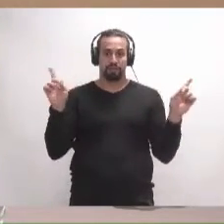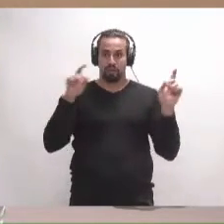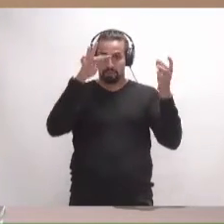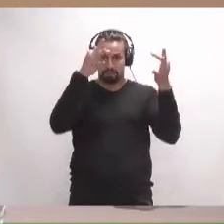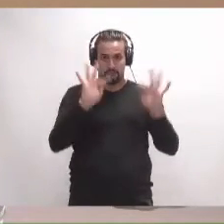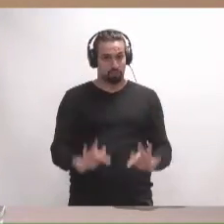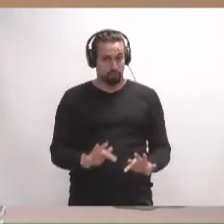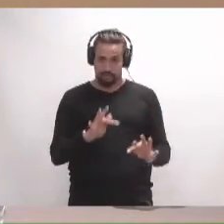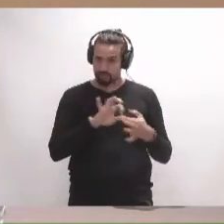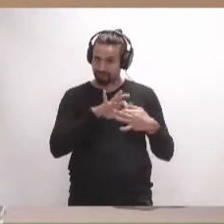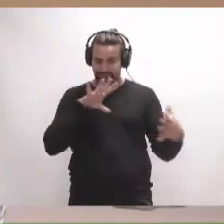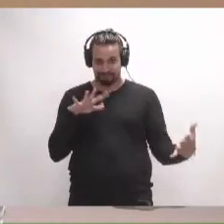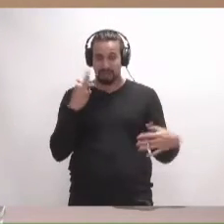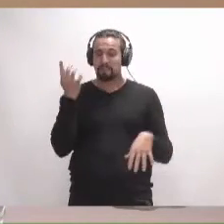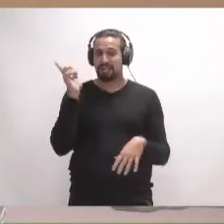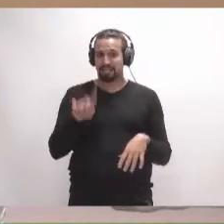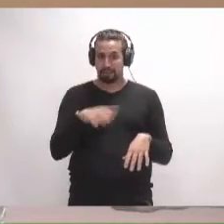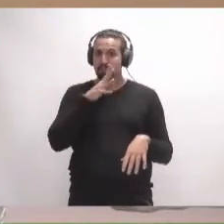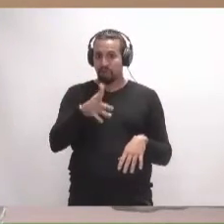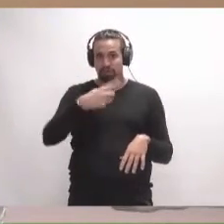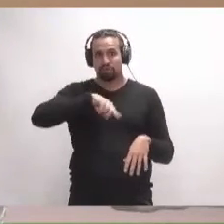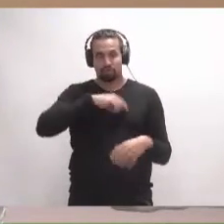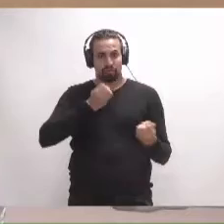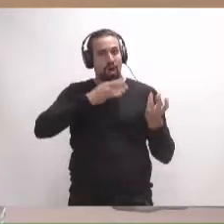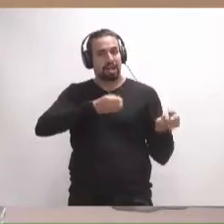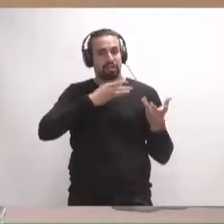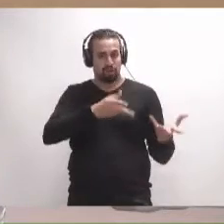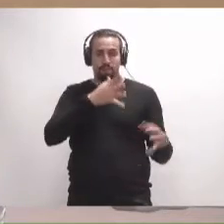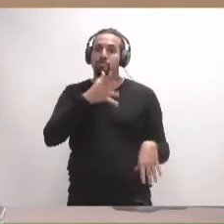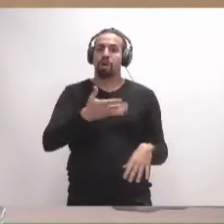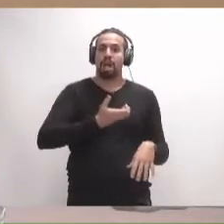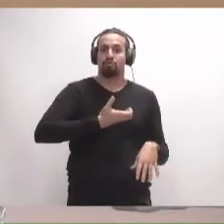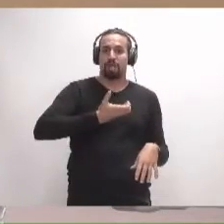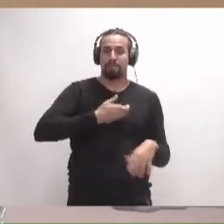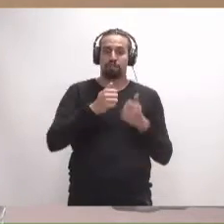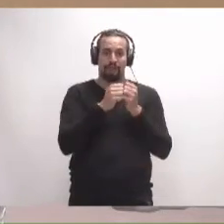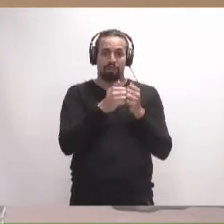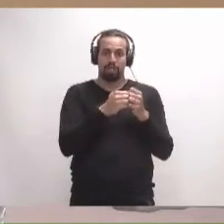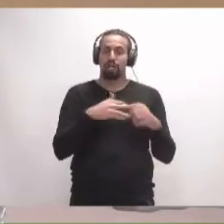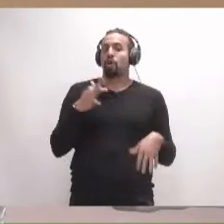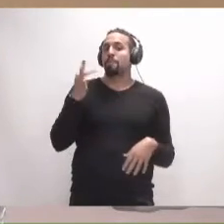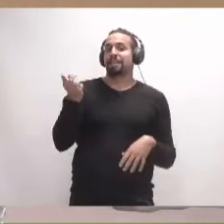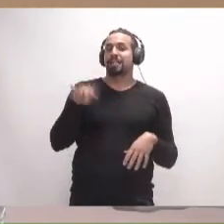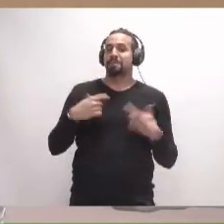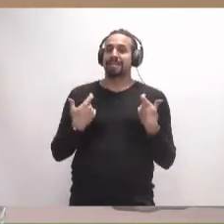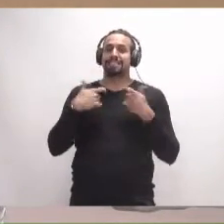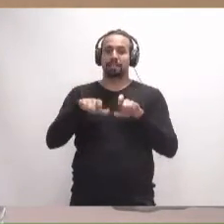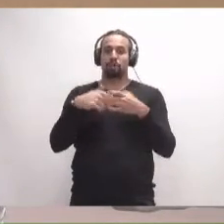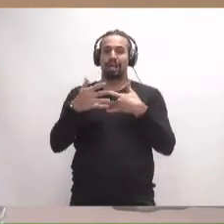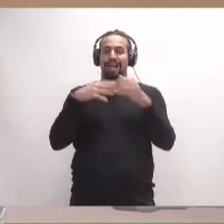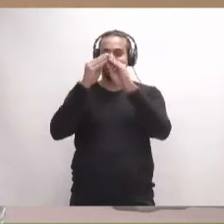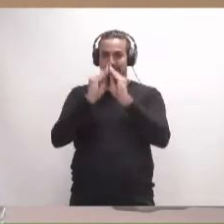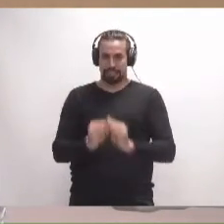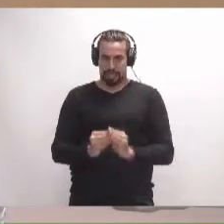presupuesto y en virtud de la cual se presentan las alegaciones tanto por el Ayuntamiento del Rosario como del sector artesano.